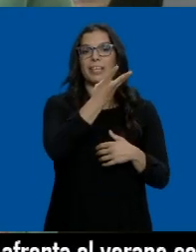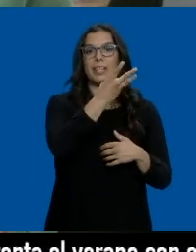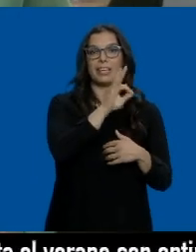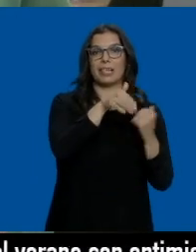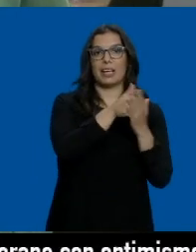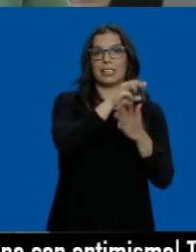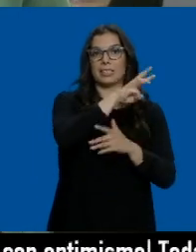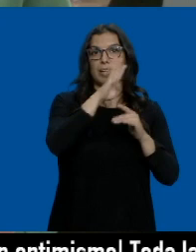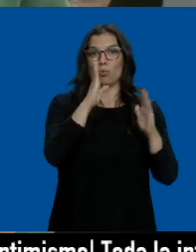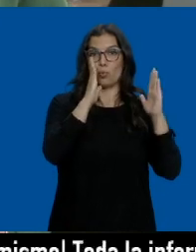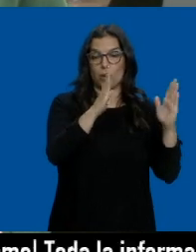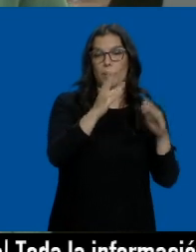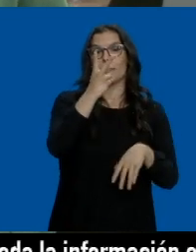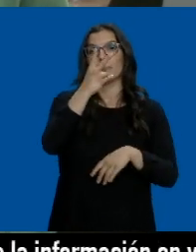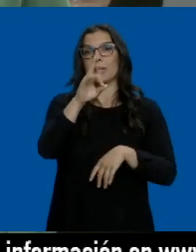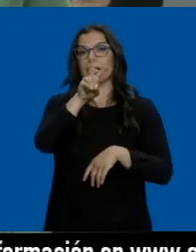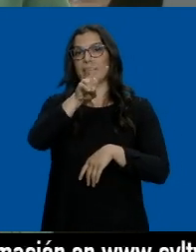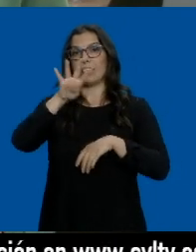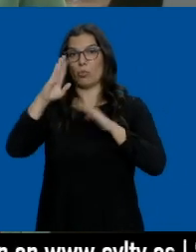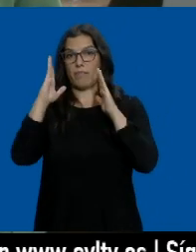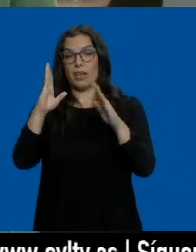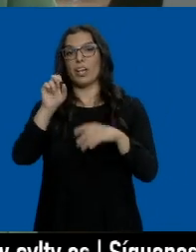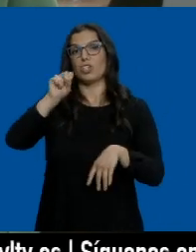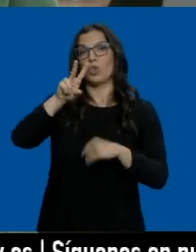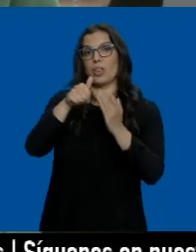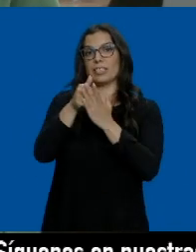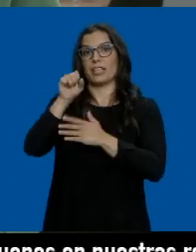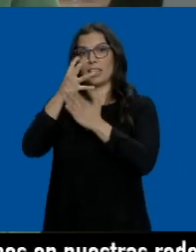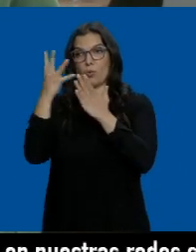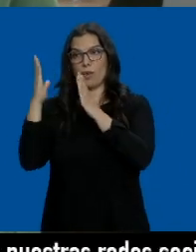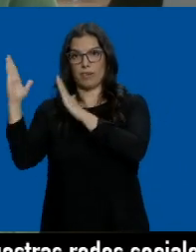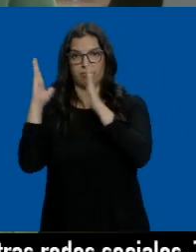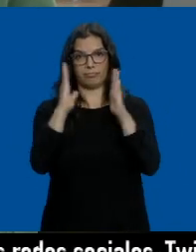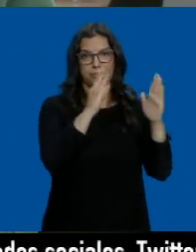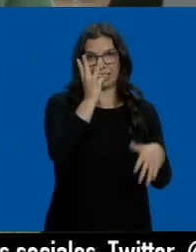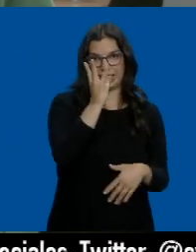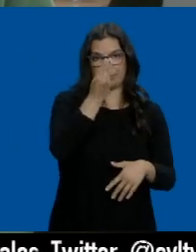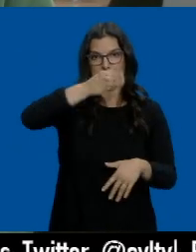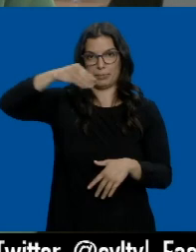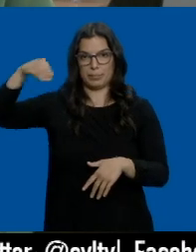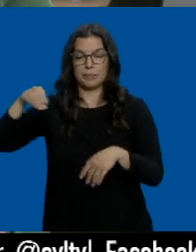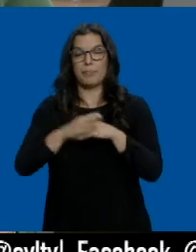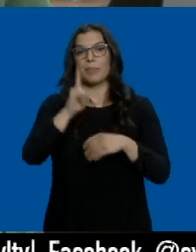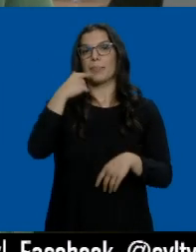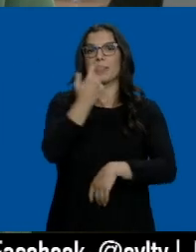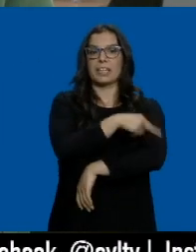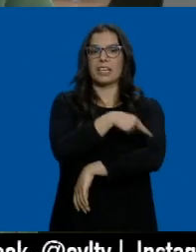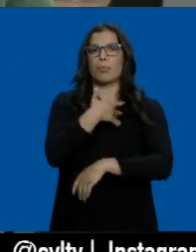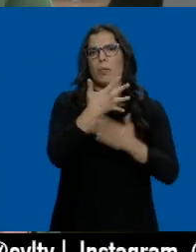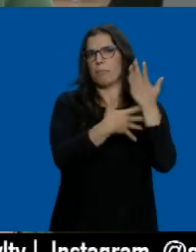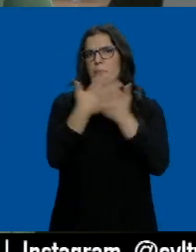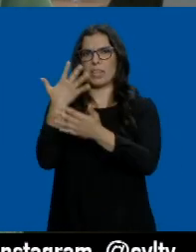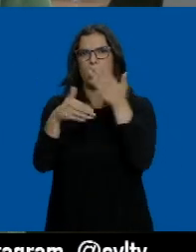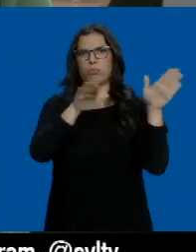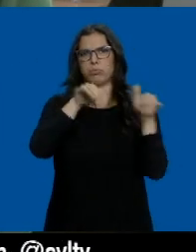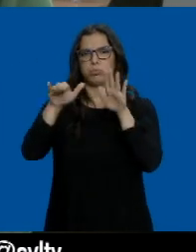39 años, de 20 a 29 y de 12 a 19 años. Sanidad incluso ha dicho que se podrían ir solapando los